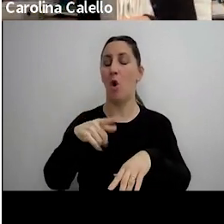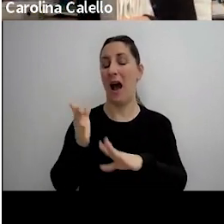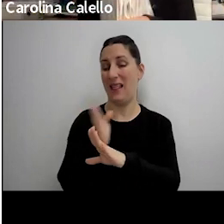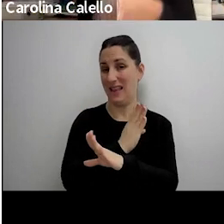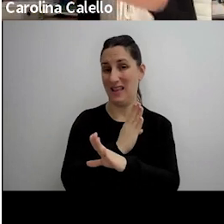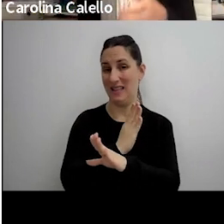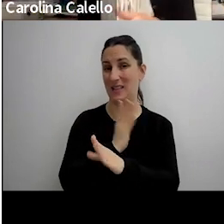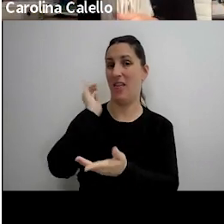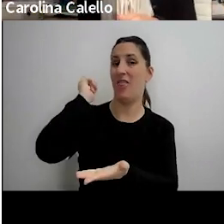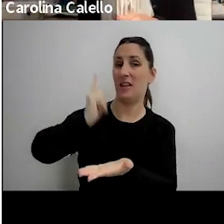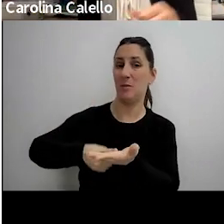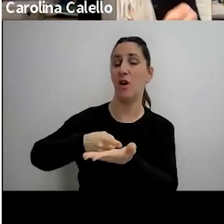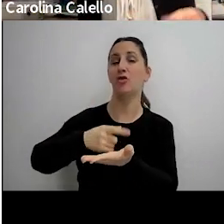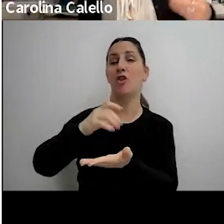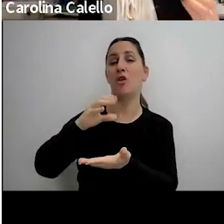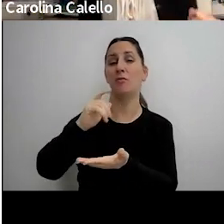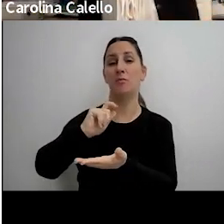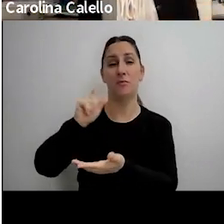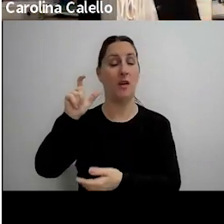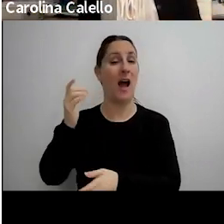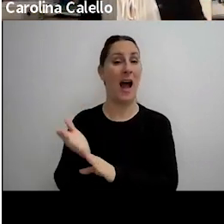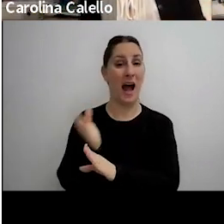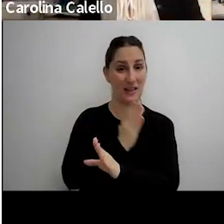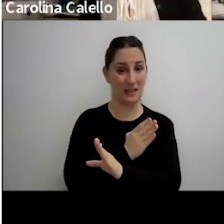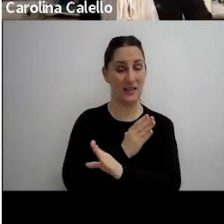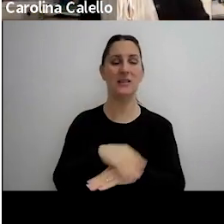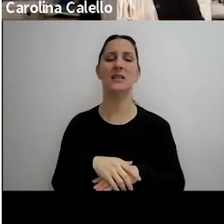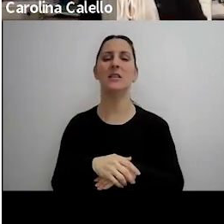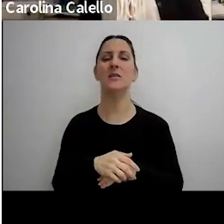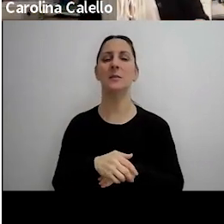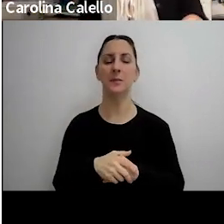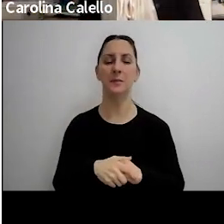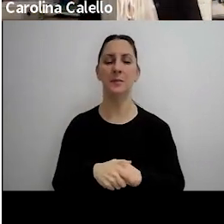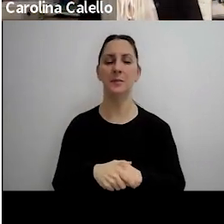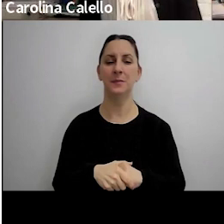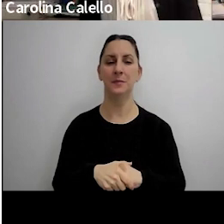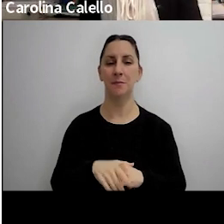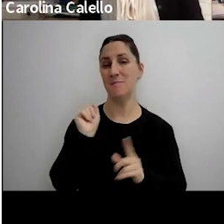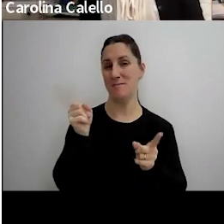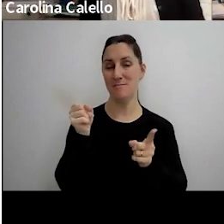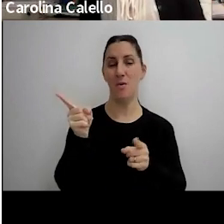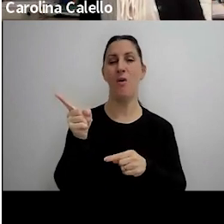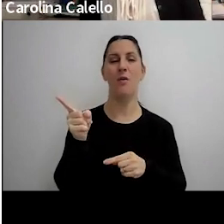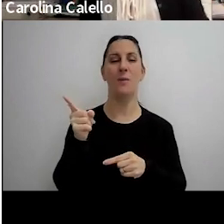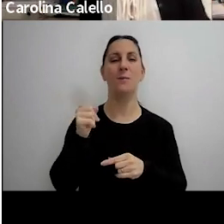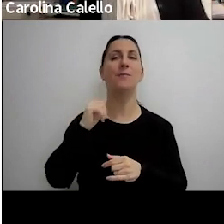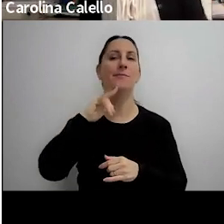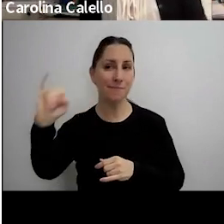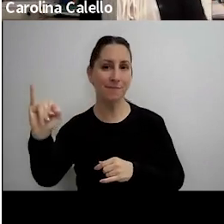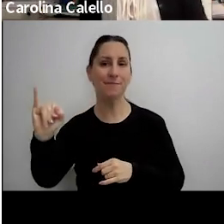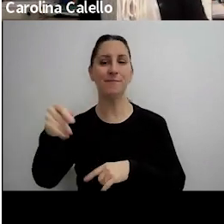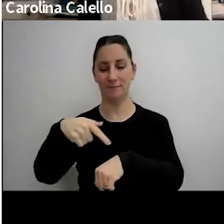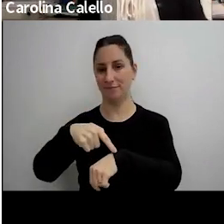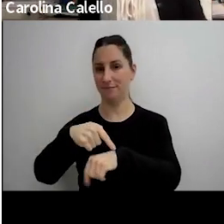la determinación de oficio por ejemplo o sea determinada diligencia que se tenía que notificar en forma